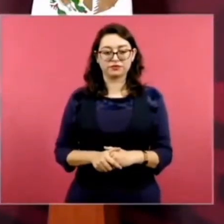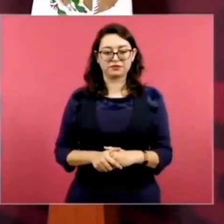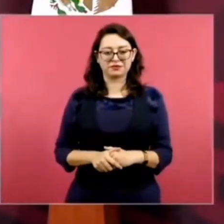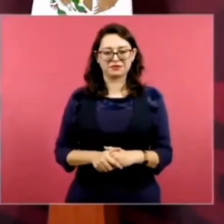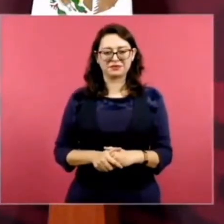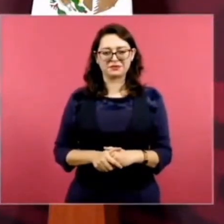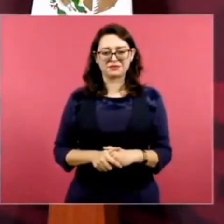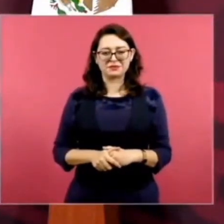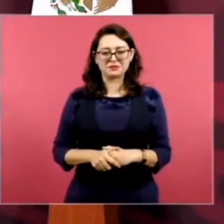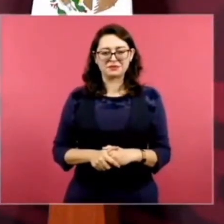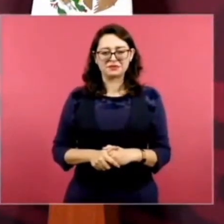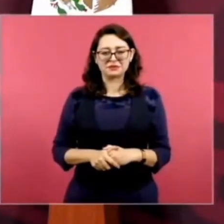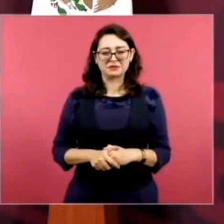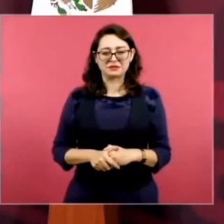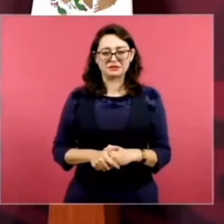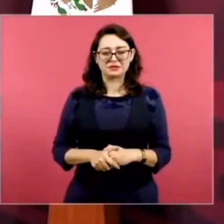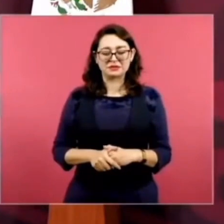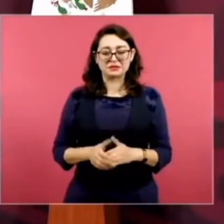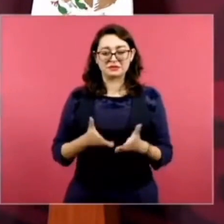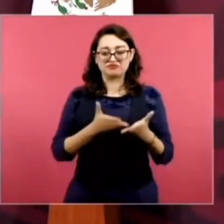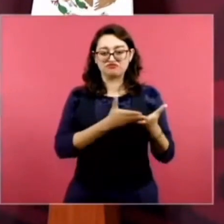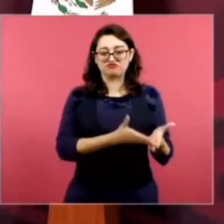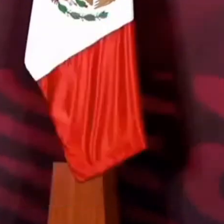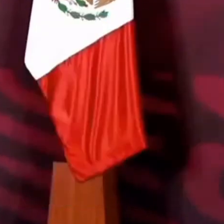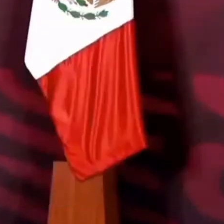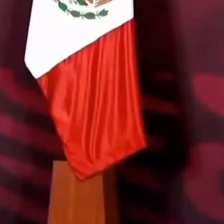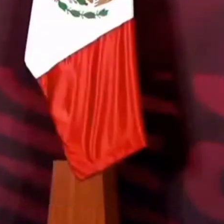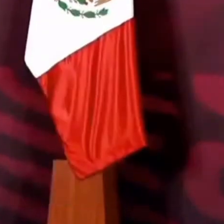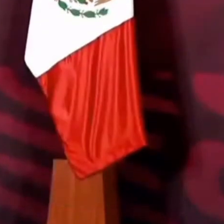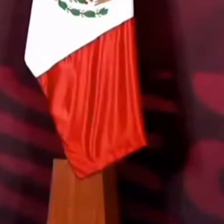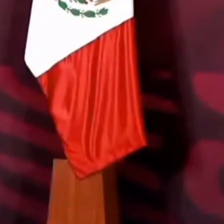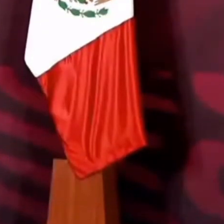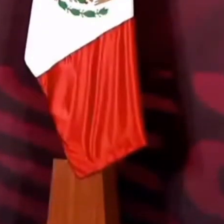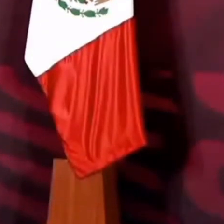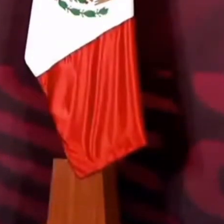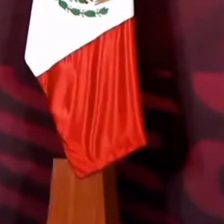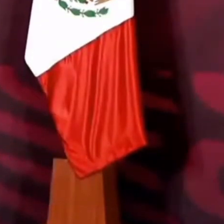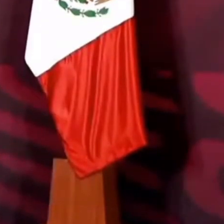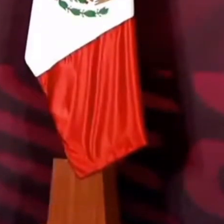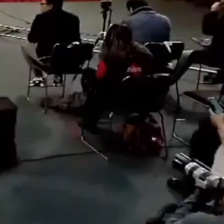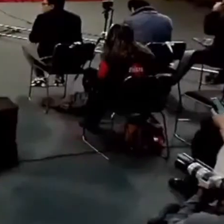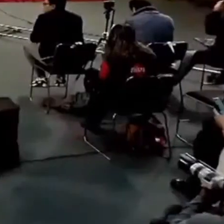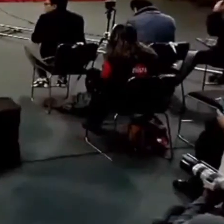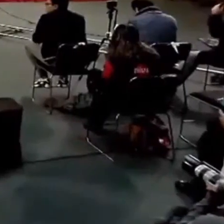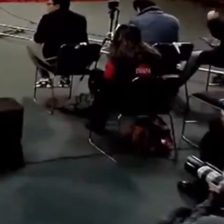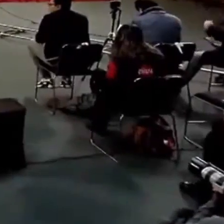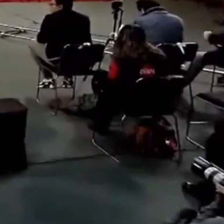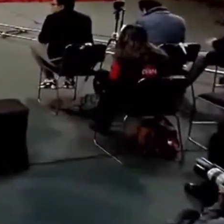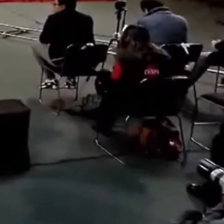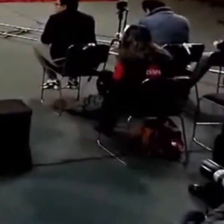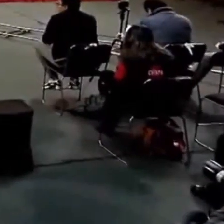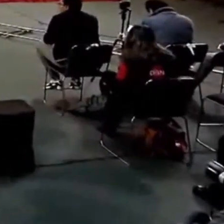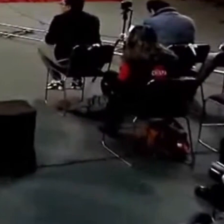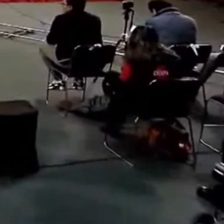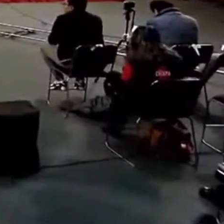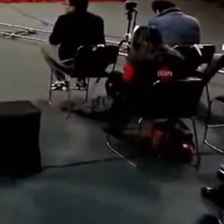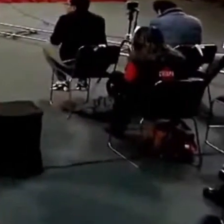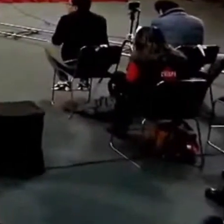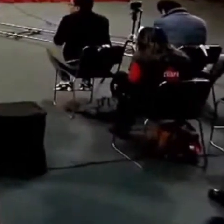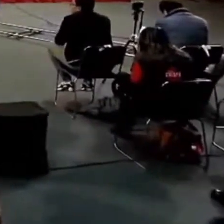a ver si hay otras. He visto otras más cercanas a la a la entrada del canal.